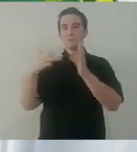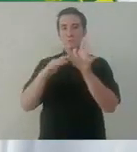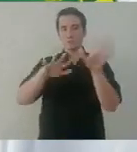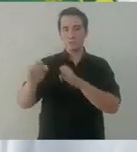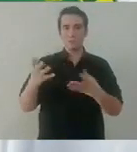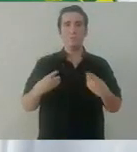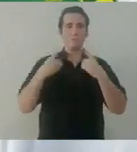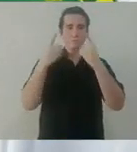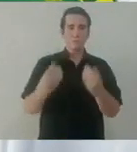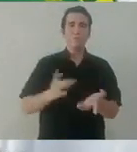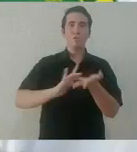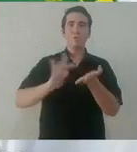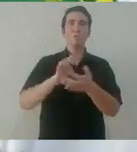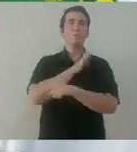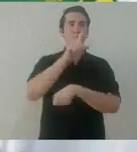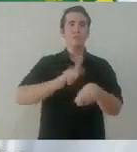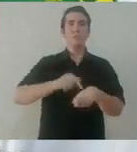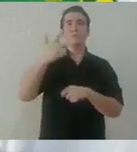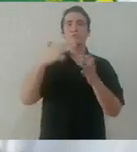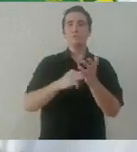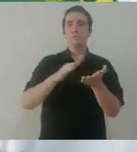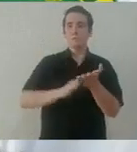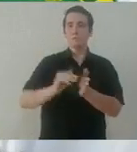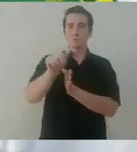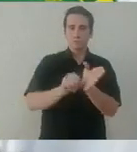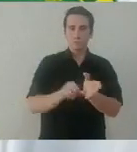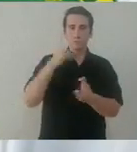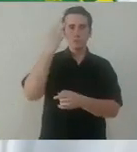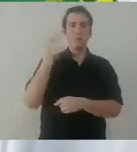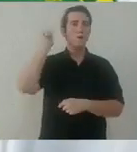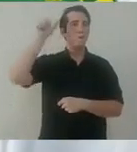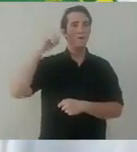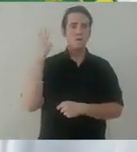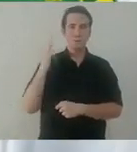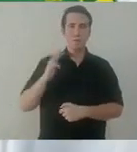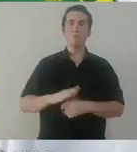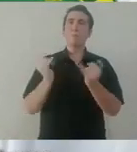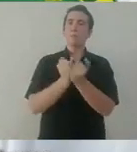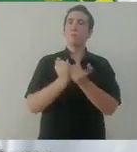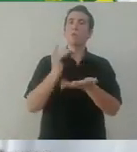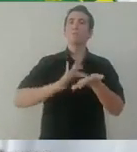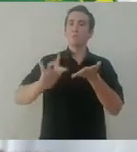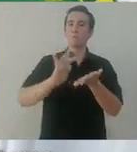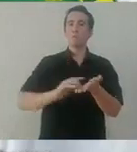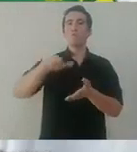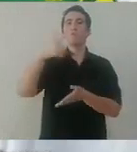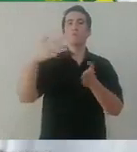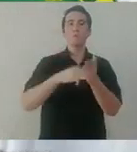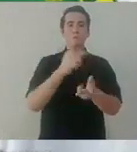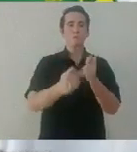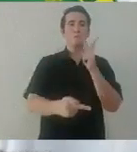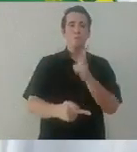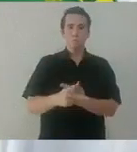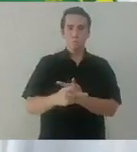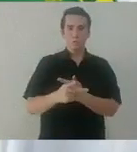a quienes ya les empezamos a entregar un apoyo especial de 2.000 pesos mensuales durante abril y mayo. También estaremos apoyando 12